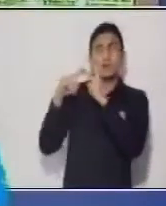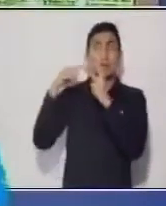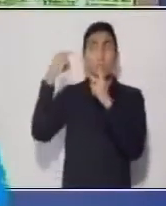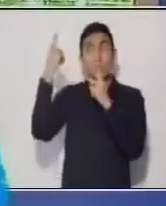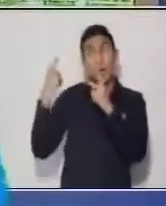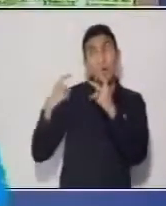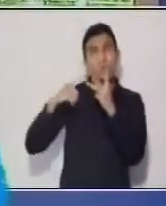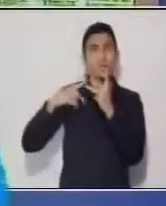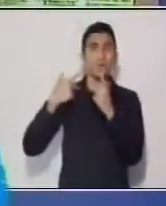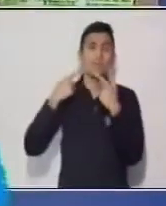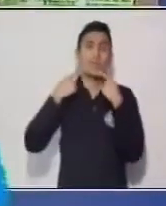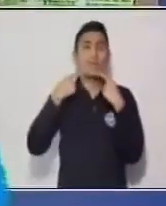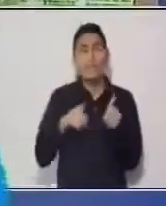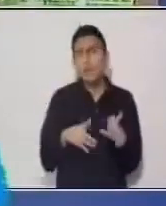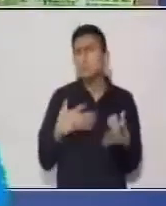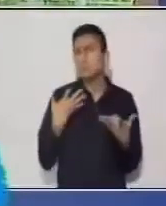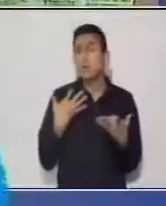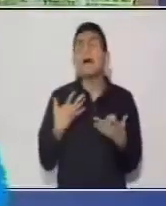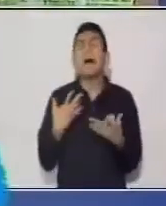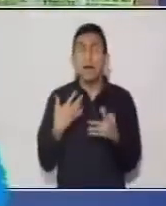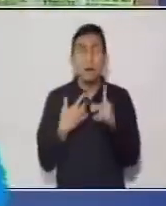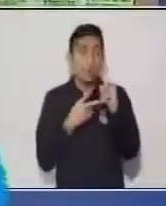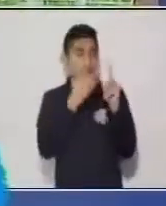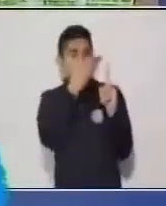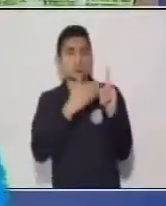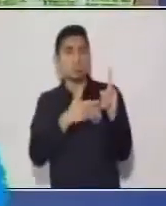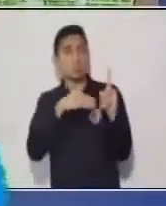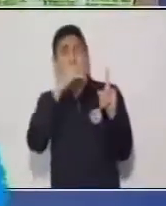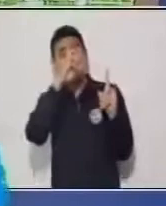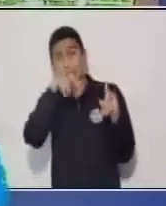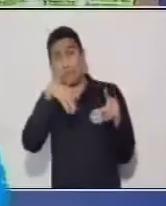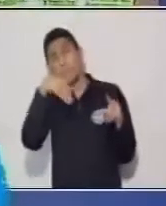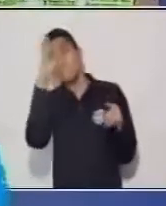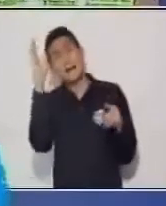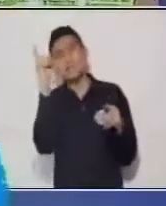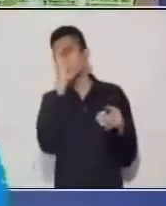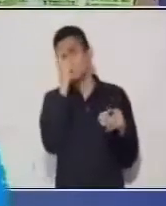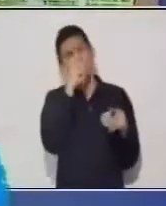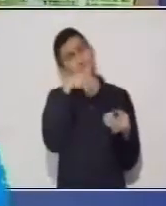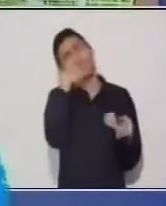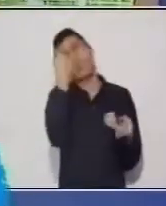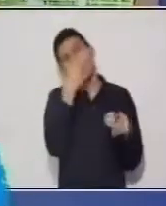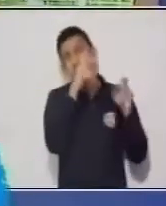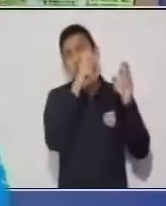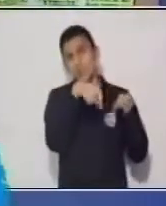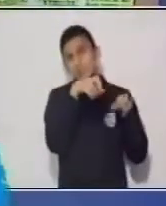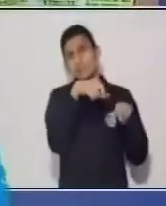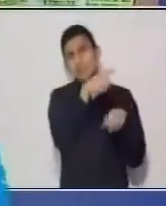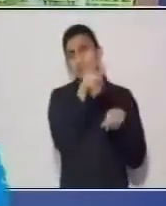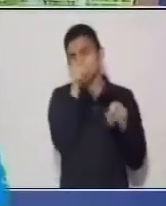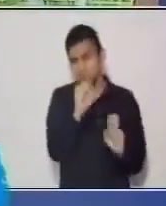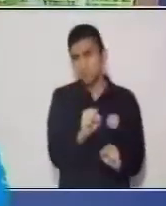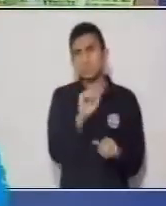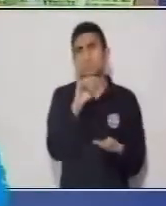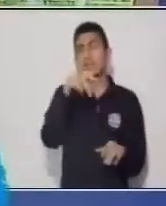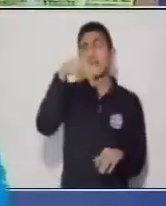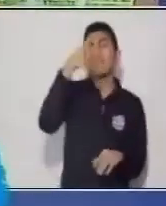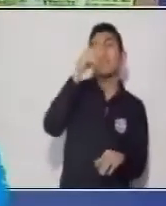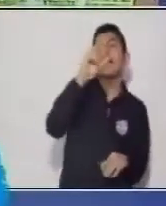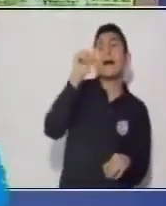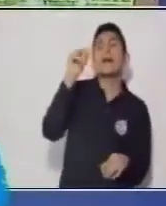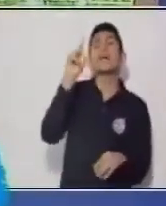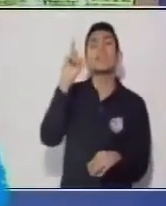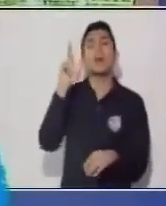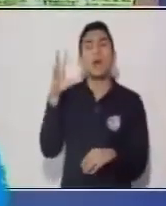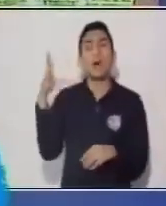está dando la idea que alguien más está hablando y no es el narrador. Y podemos encontrar que el narrador nos